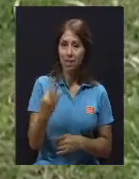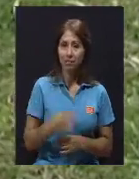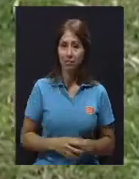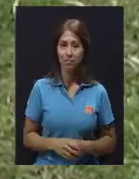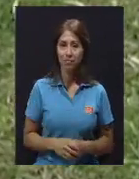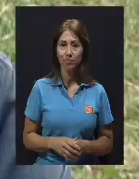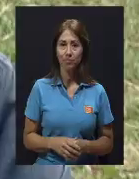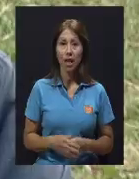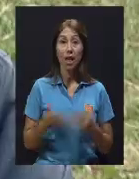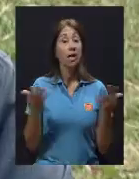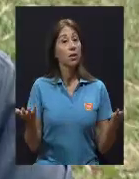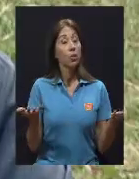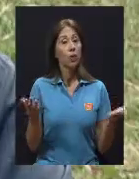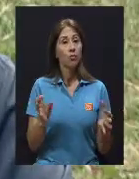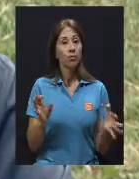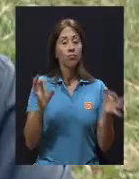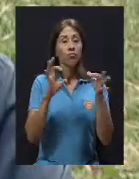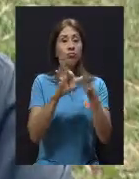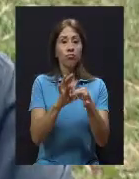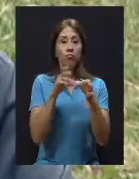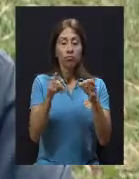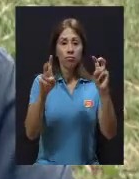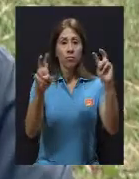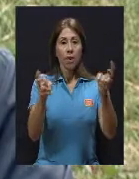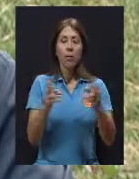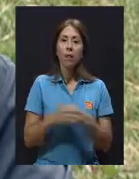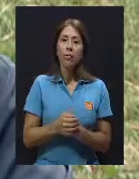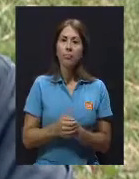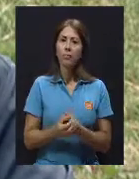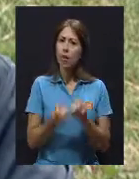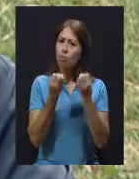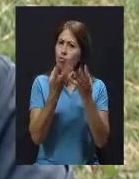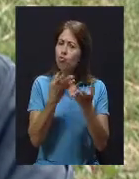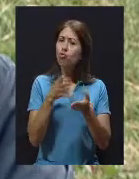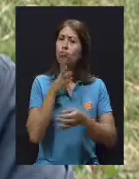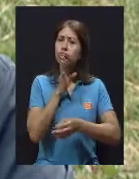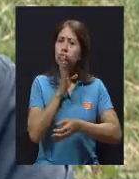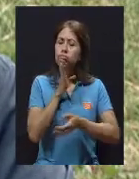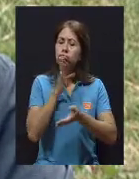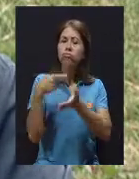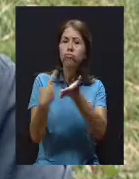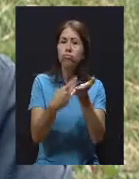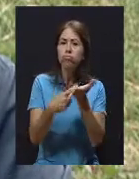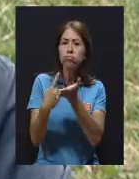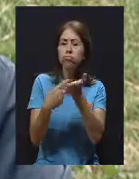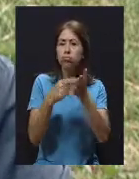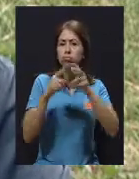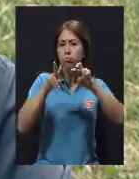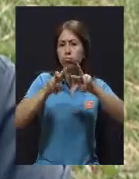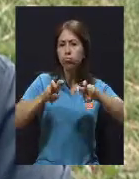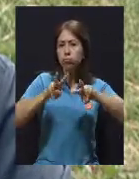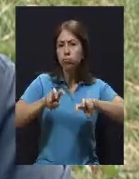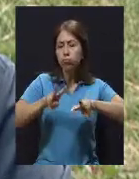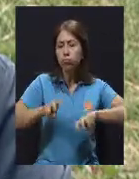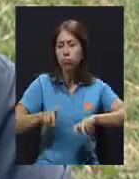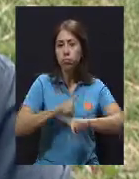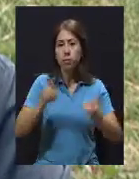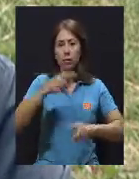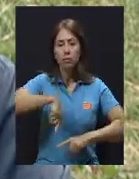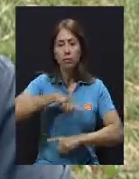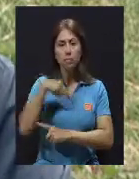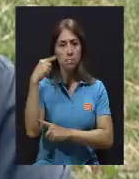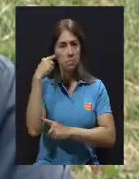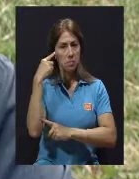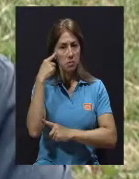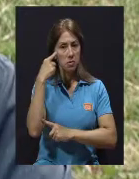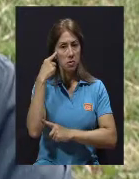invitarme. Y es que, bueno, con respecto a este tema, pues hay mucho, hay que conversar, pero pensamos que puede ser